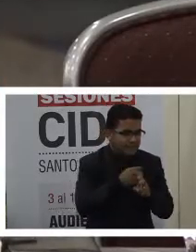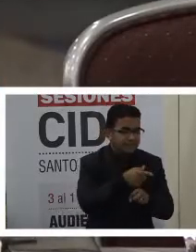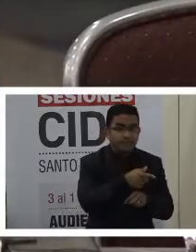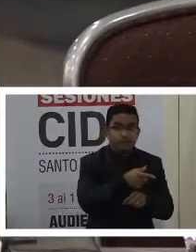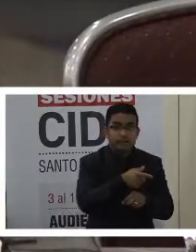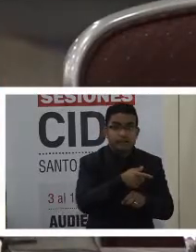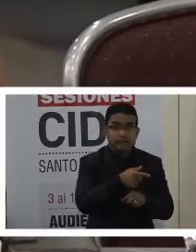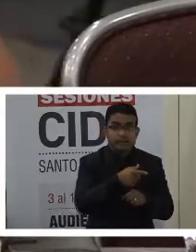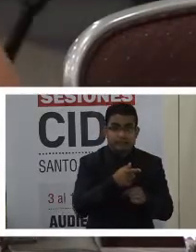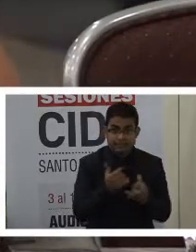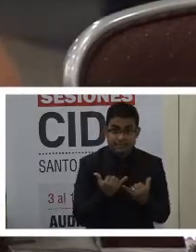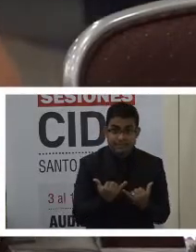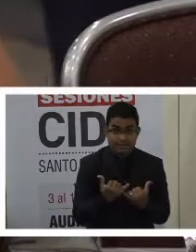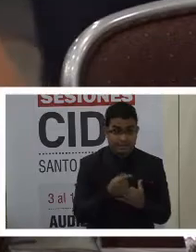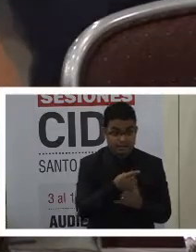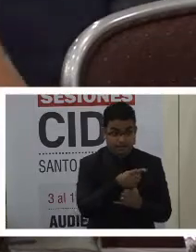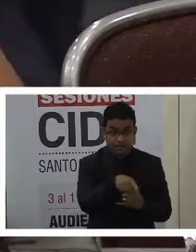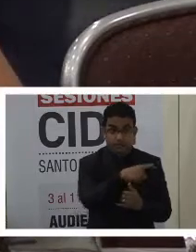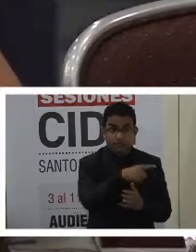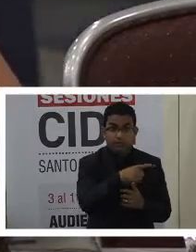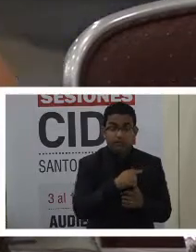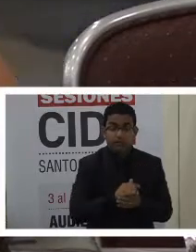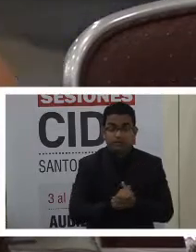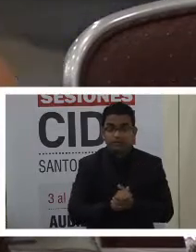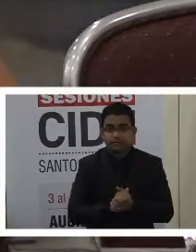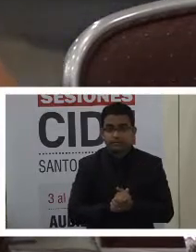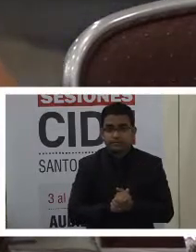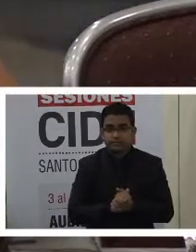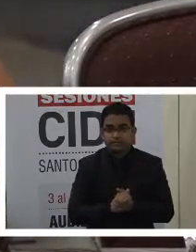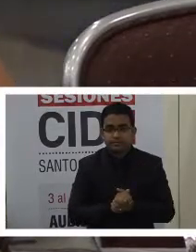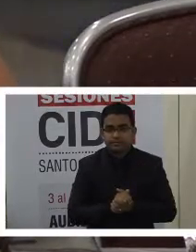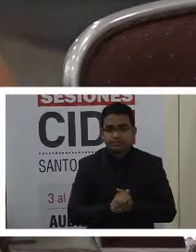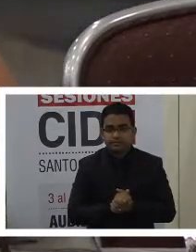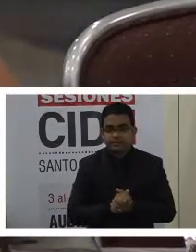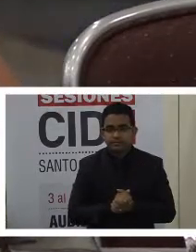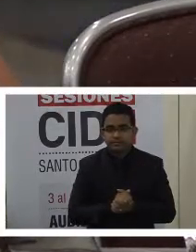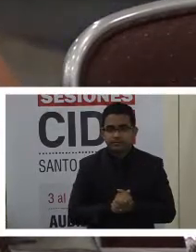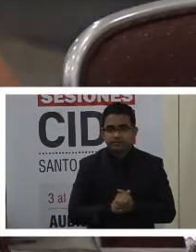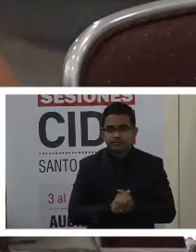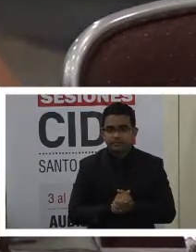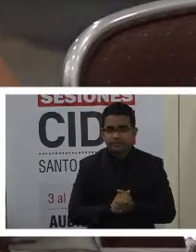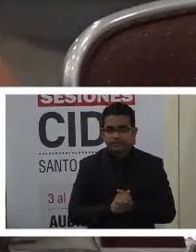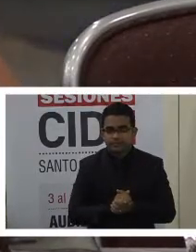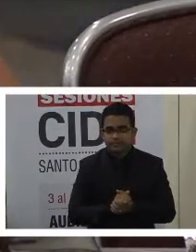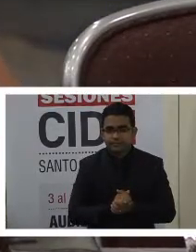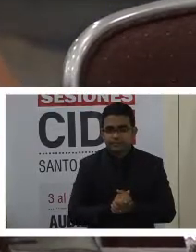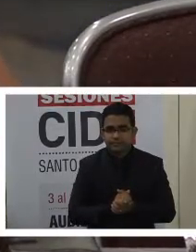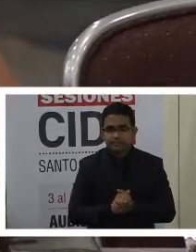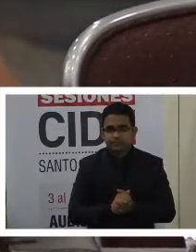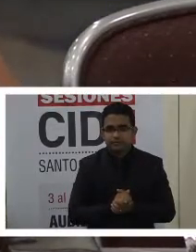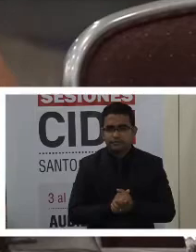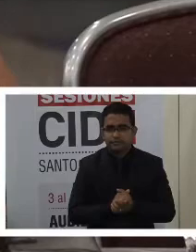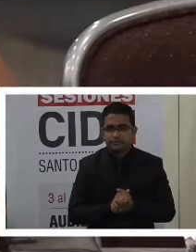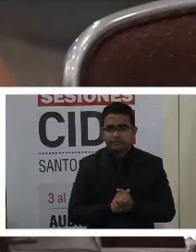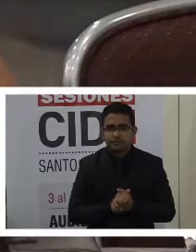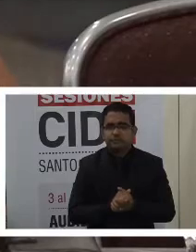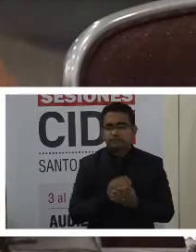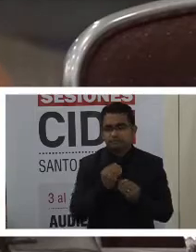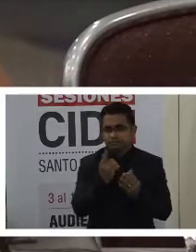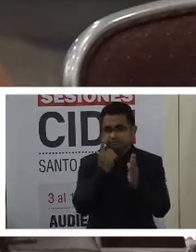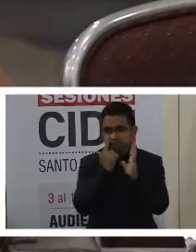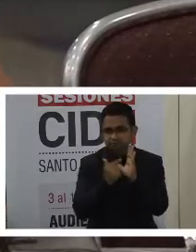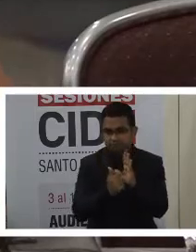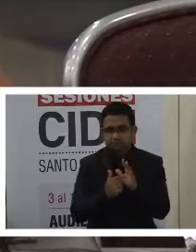donde actualmente, pudiéramos decir, para que ustedes puedan tener el ejemplo,